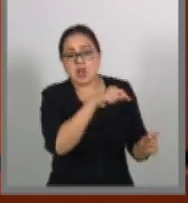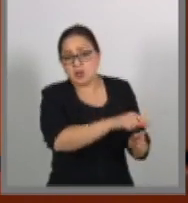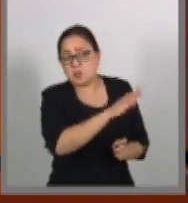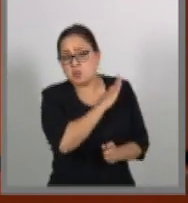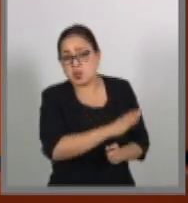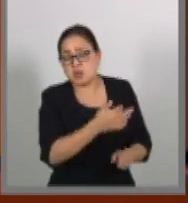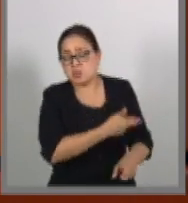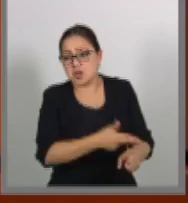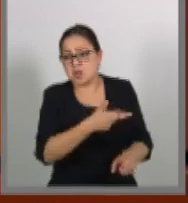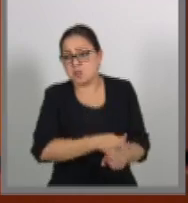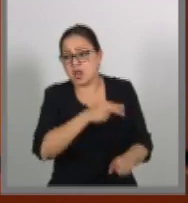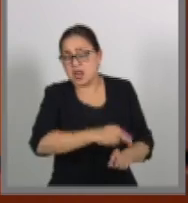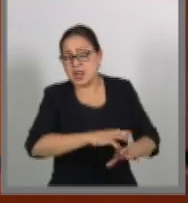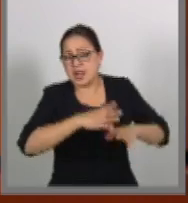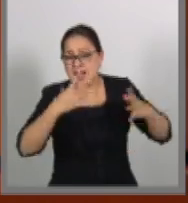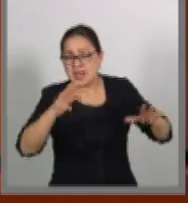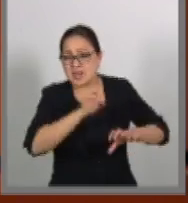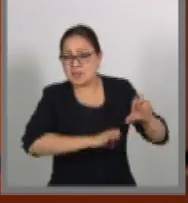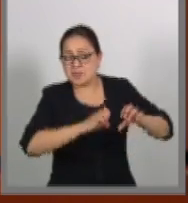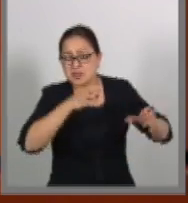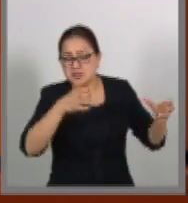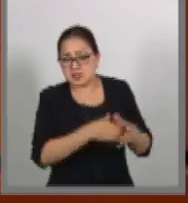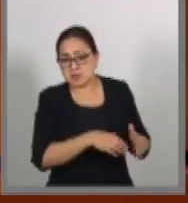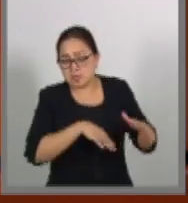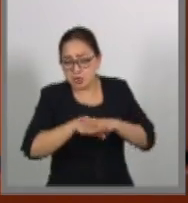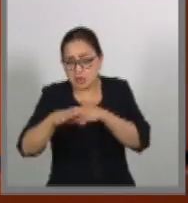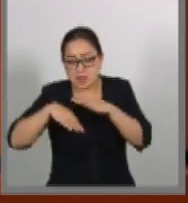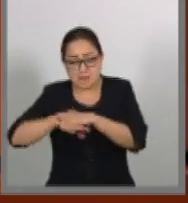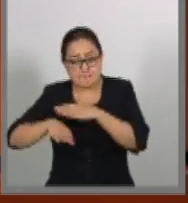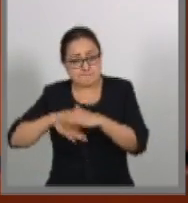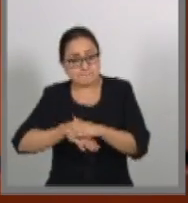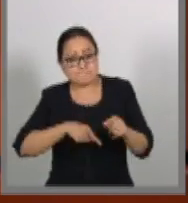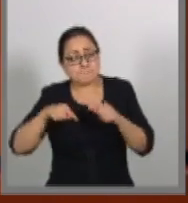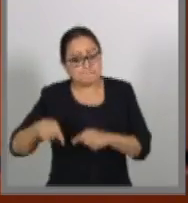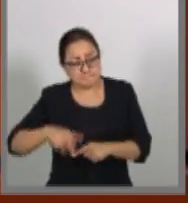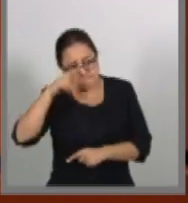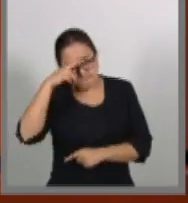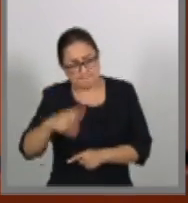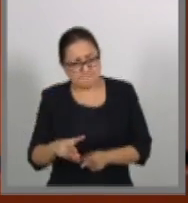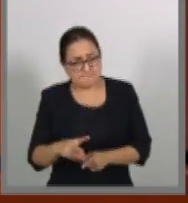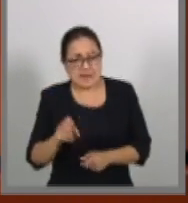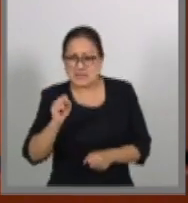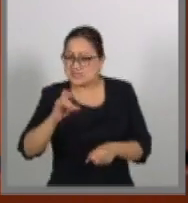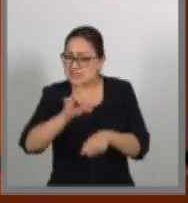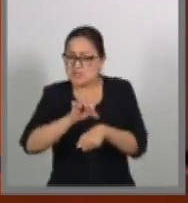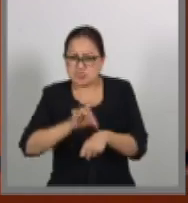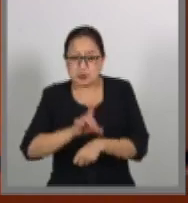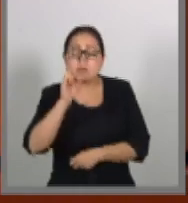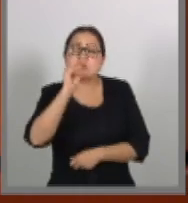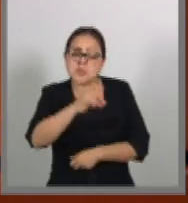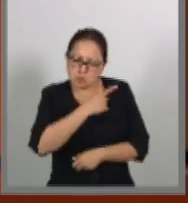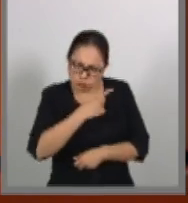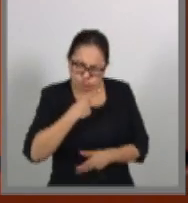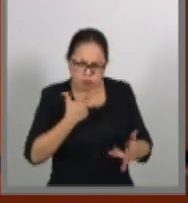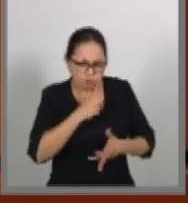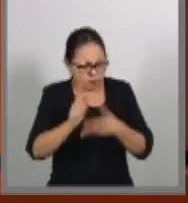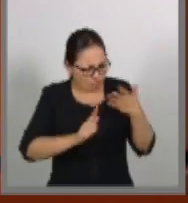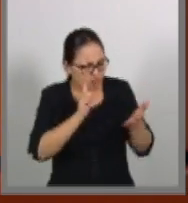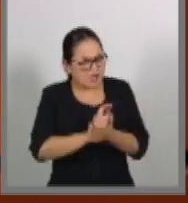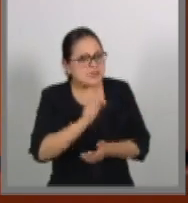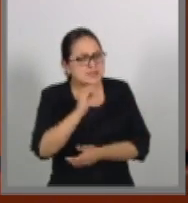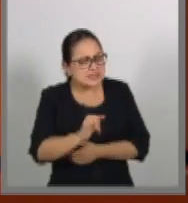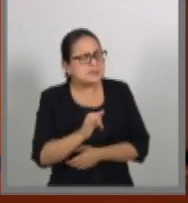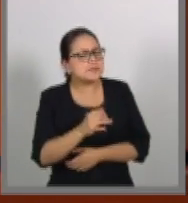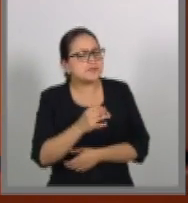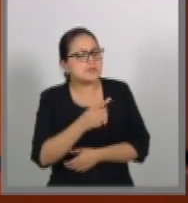las grandes empresas que nos están invadiendo todos los días. Sí, debemos hacerlo. Pero